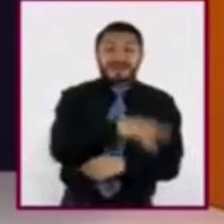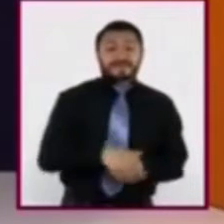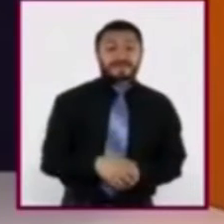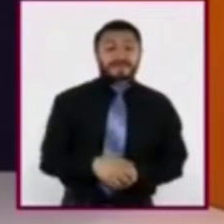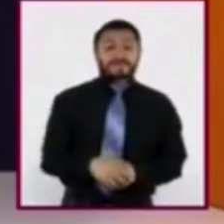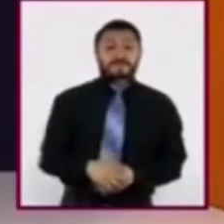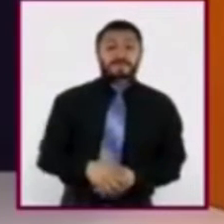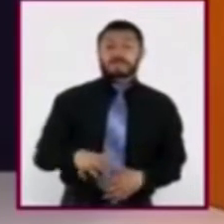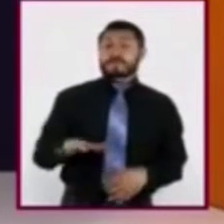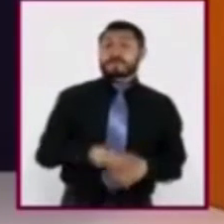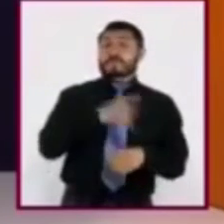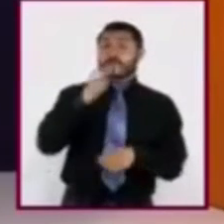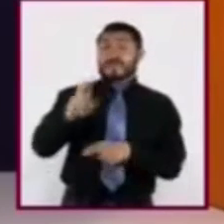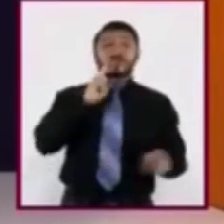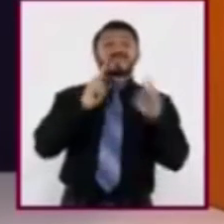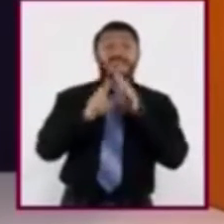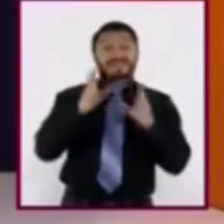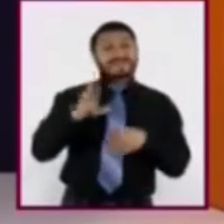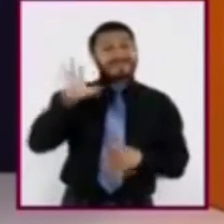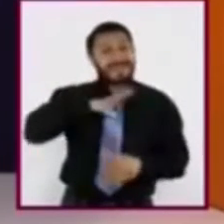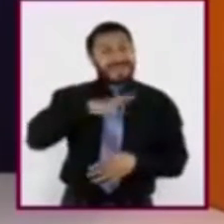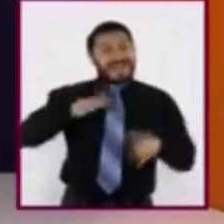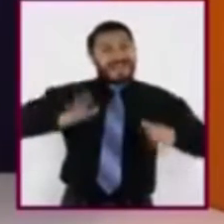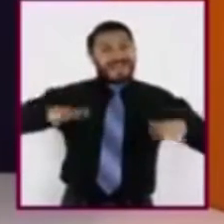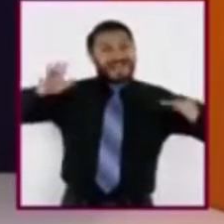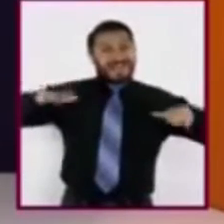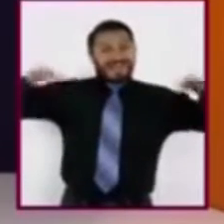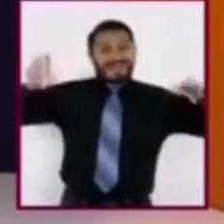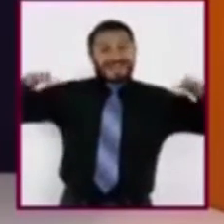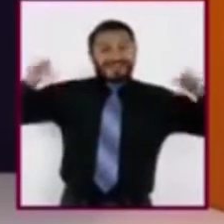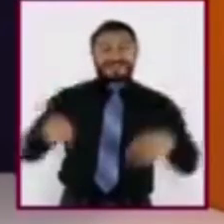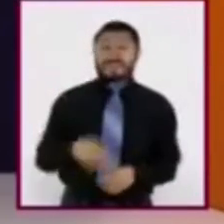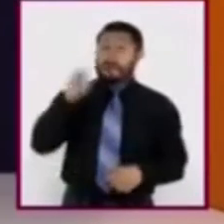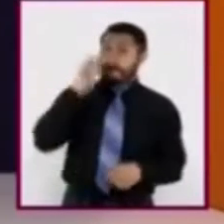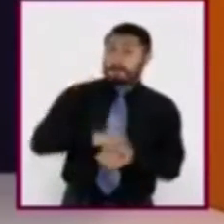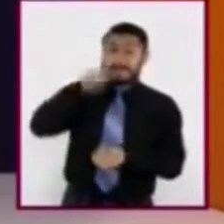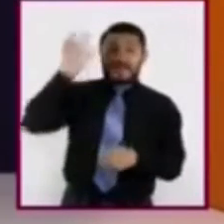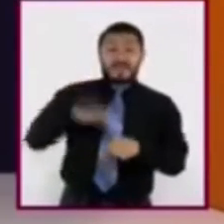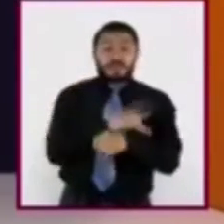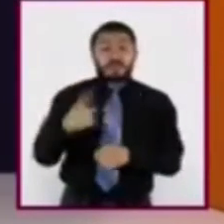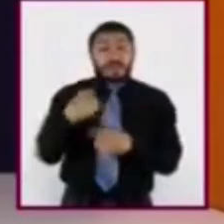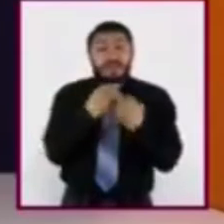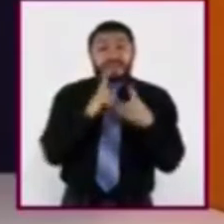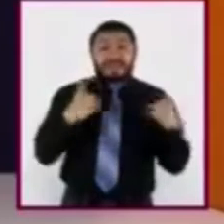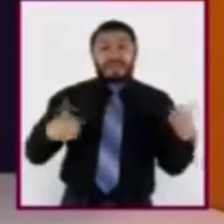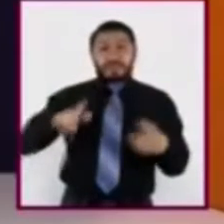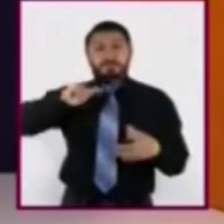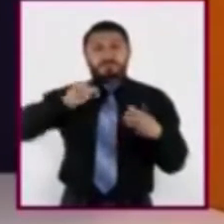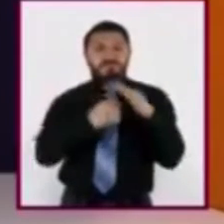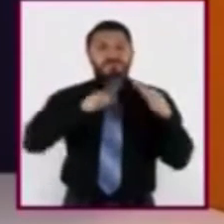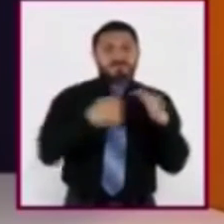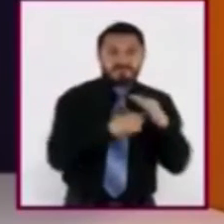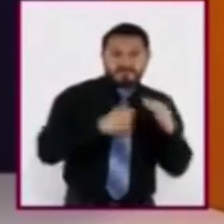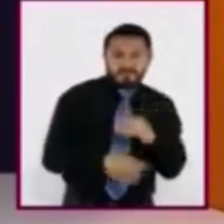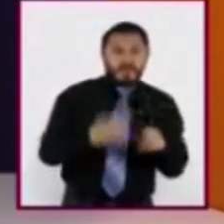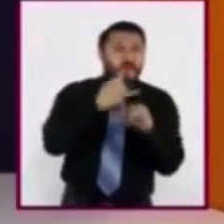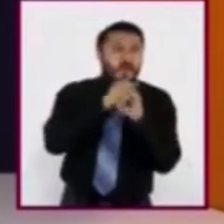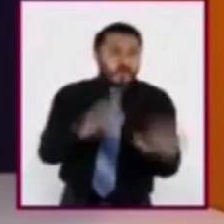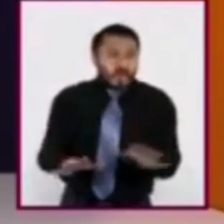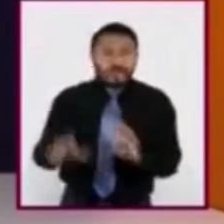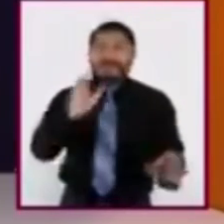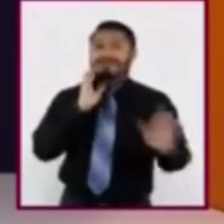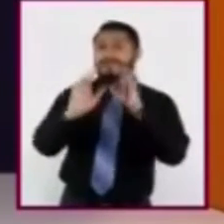Por eso las noticias tienen alas. Sí, más ahora, cuando el desarrollo de las tecnologías para informarnos y